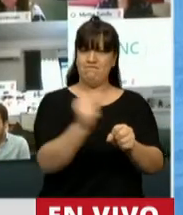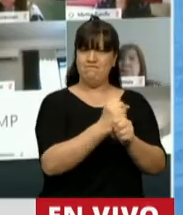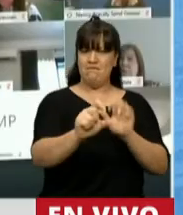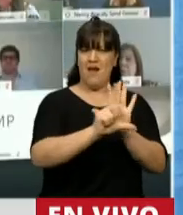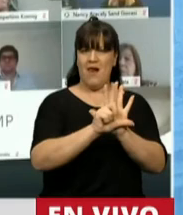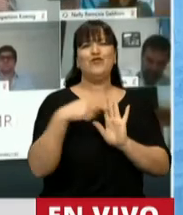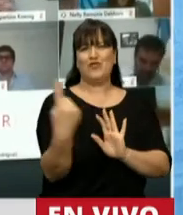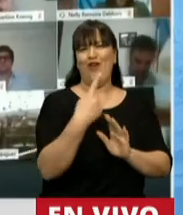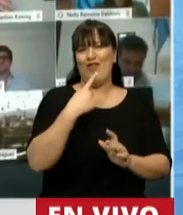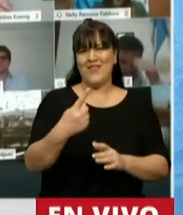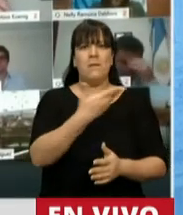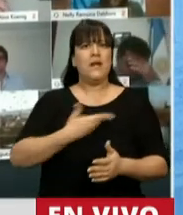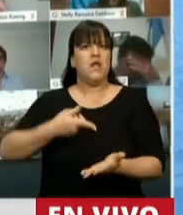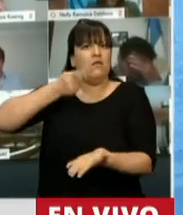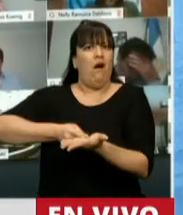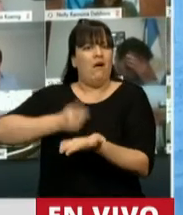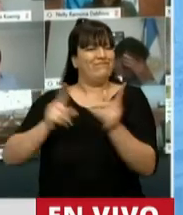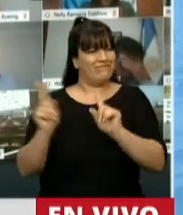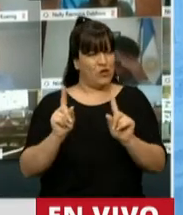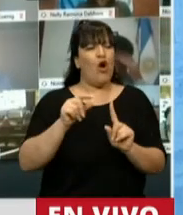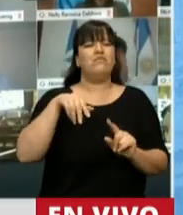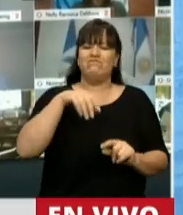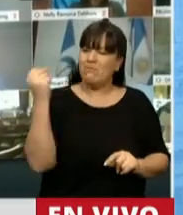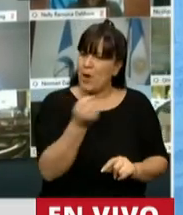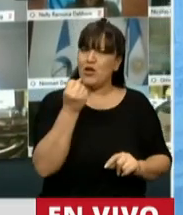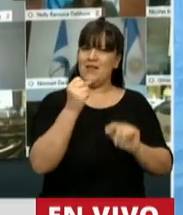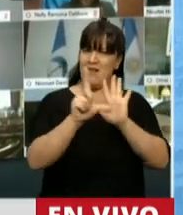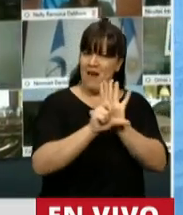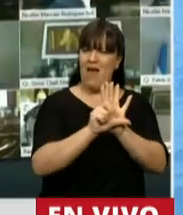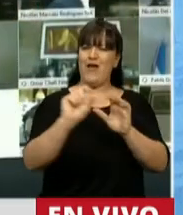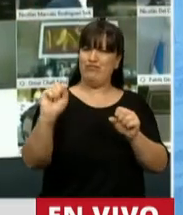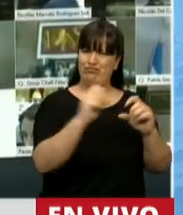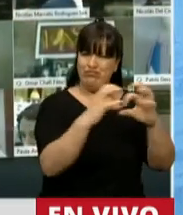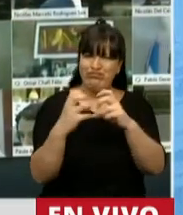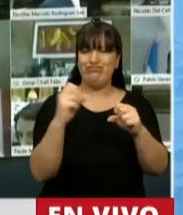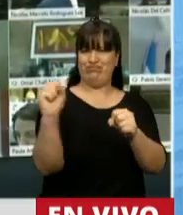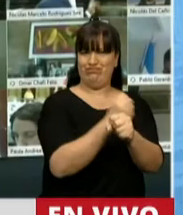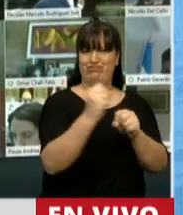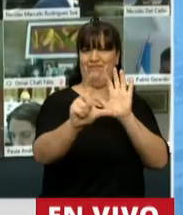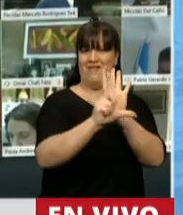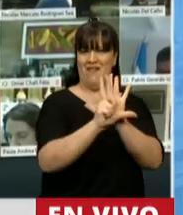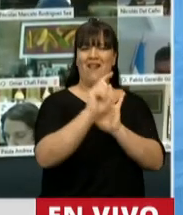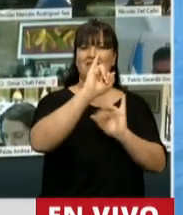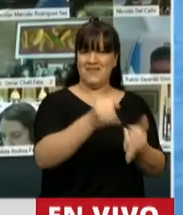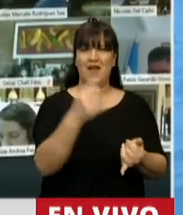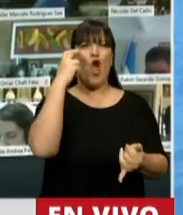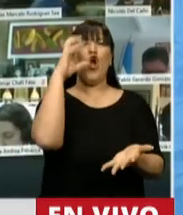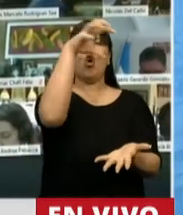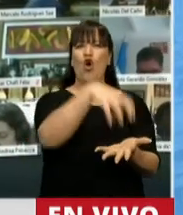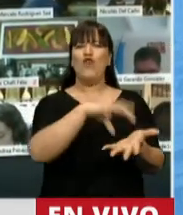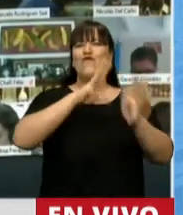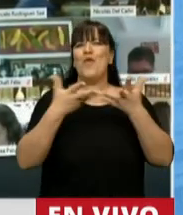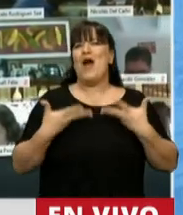lo han resaltado. Me parece que es importante, forma parte de la normalidad, lo que debería ser normal.